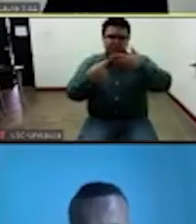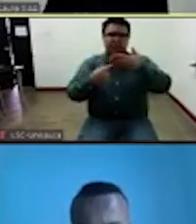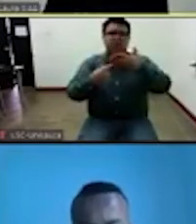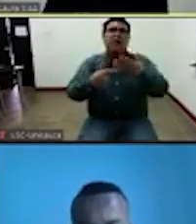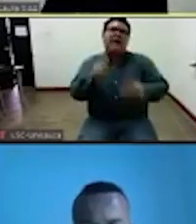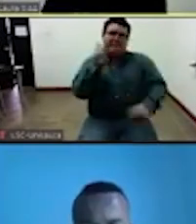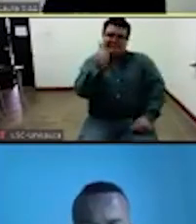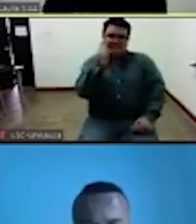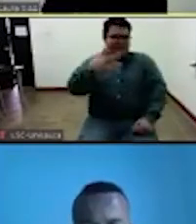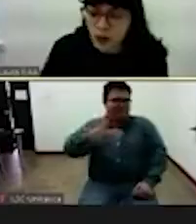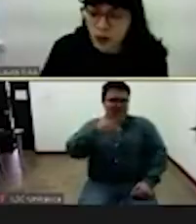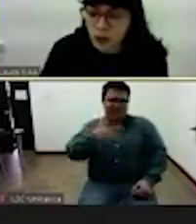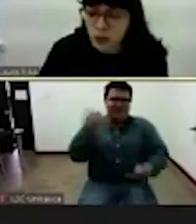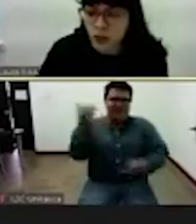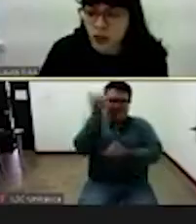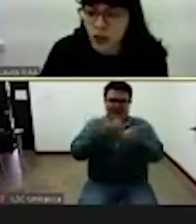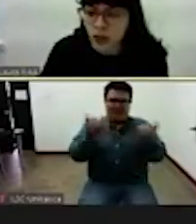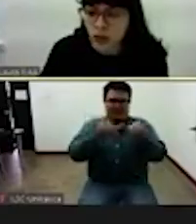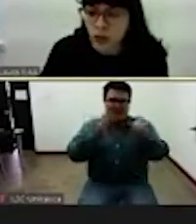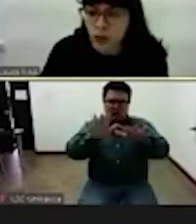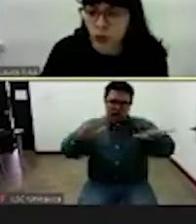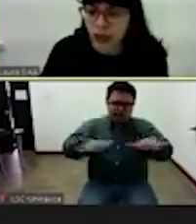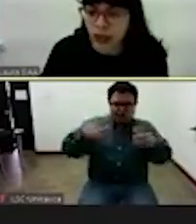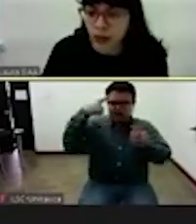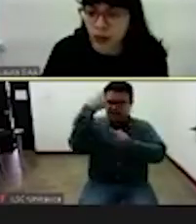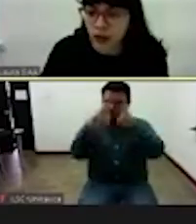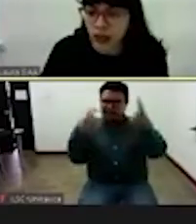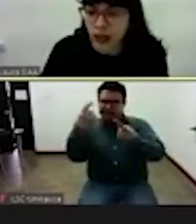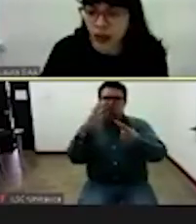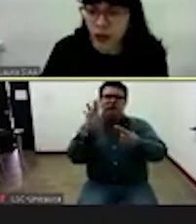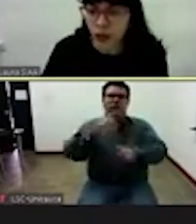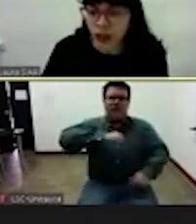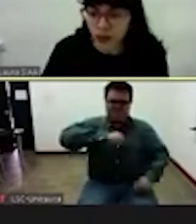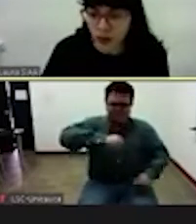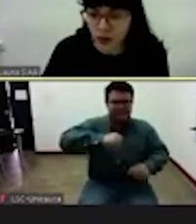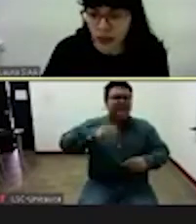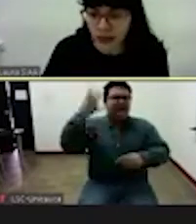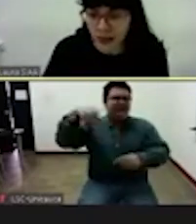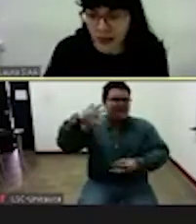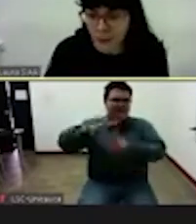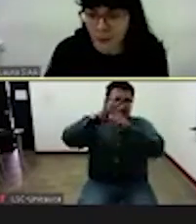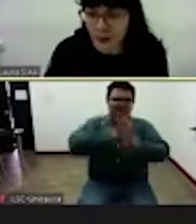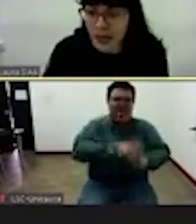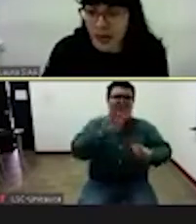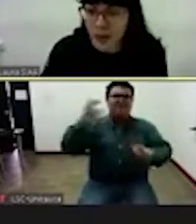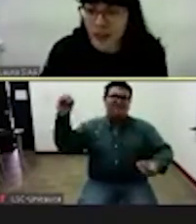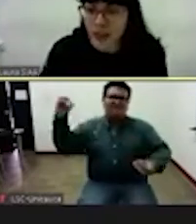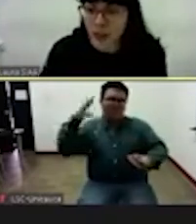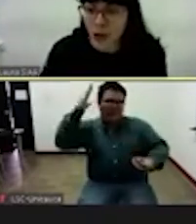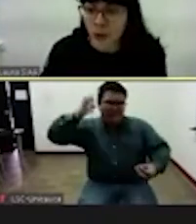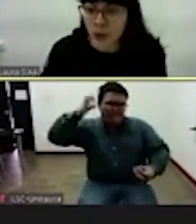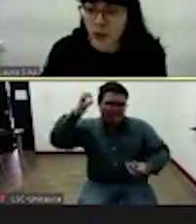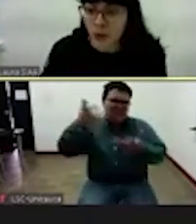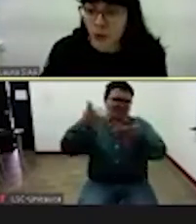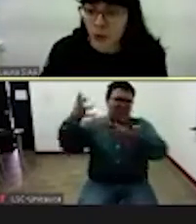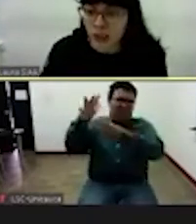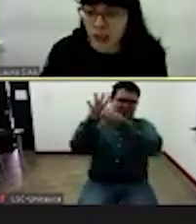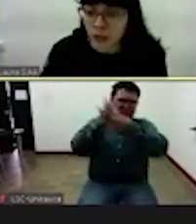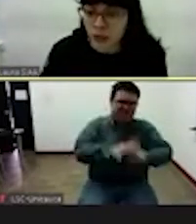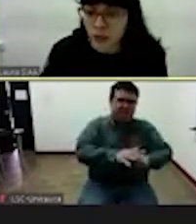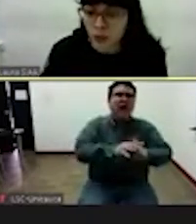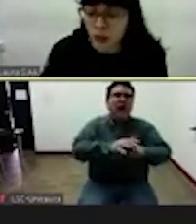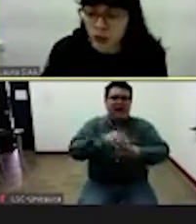afrocolombiano que lucha por el reconocimiento de los derechos vulnerados y negados por la historia occidental ha participado en procesos